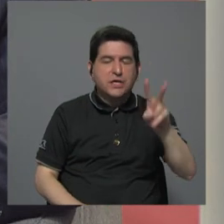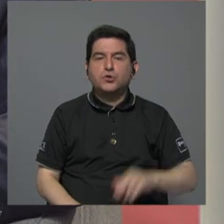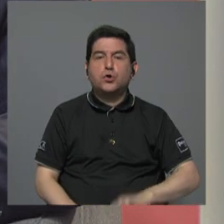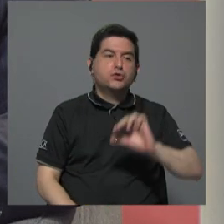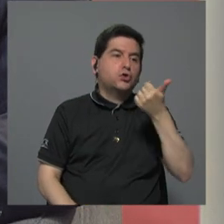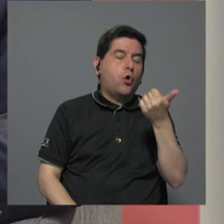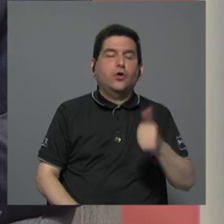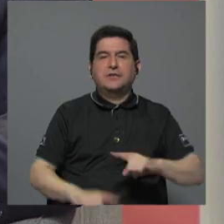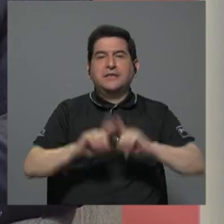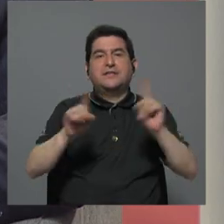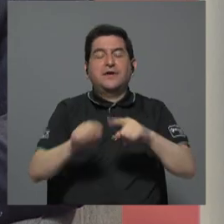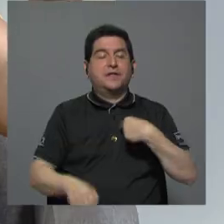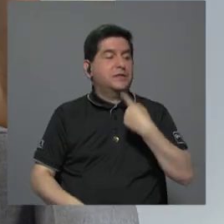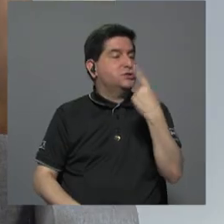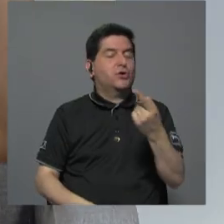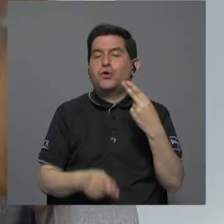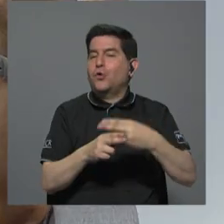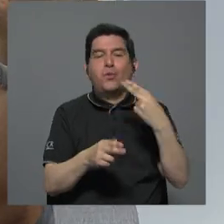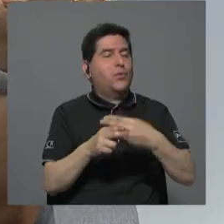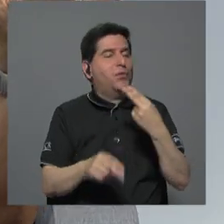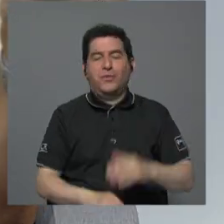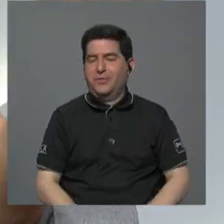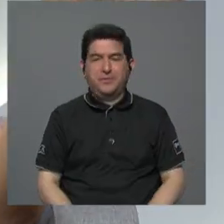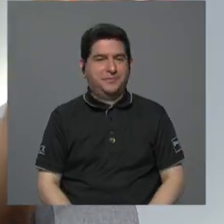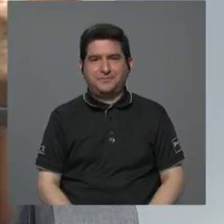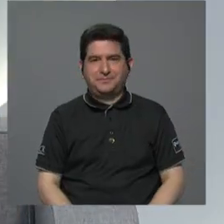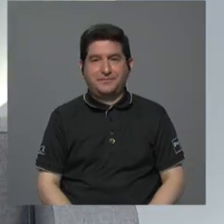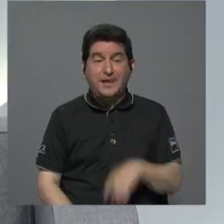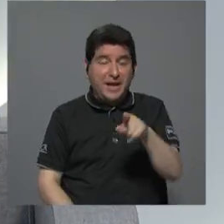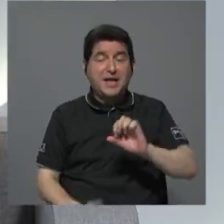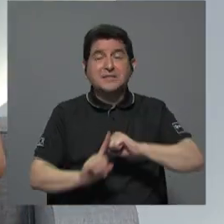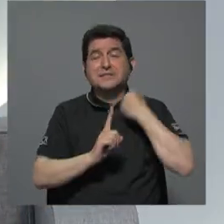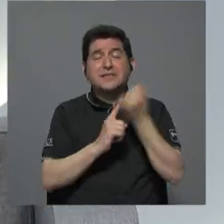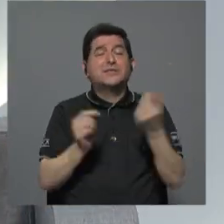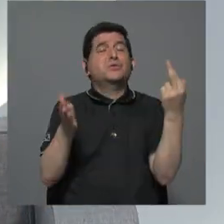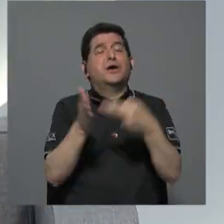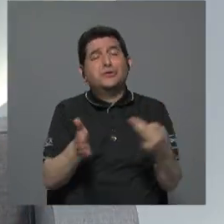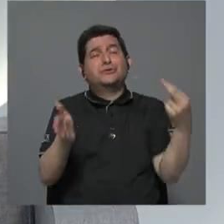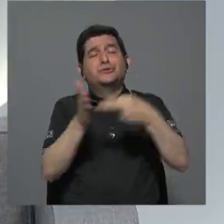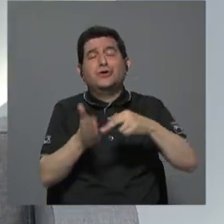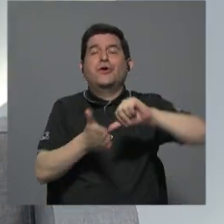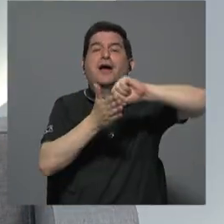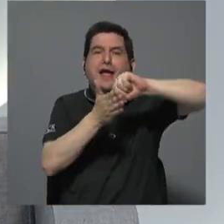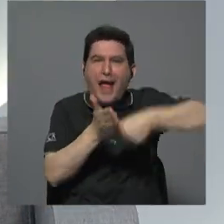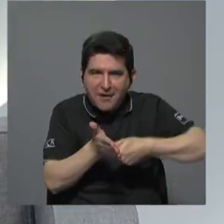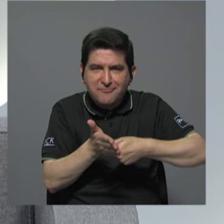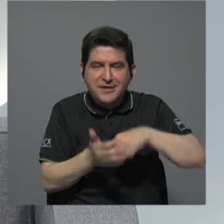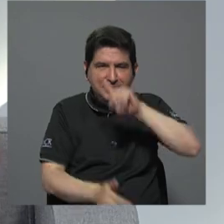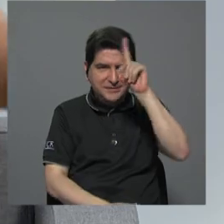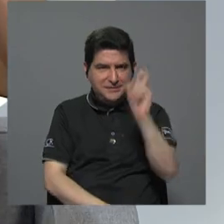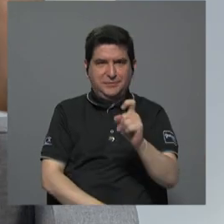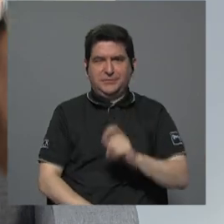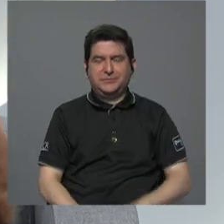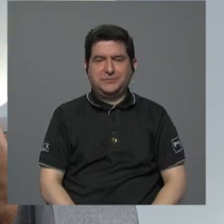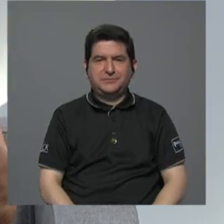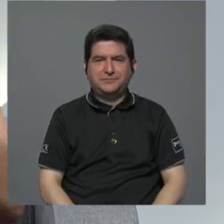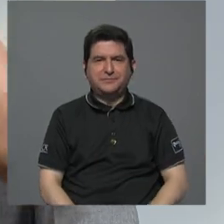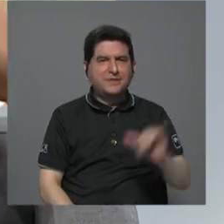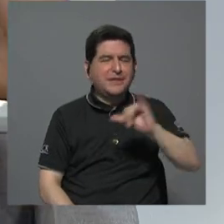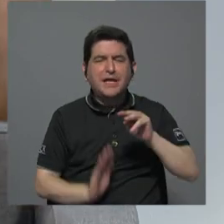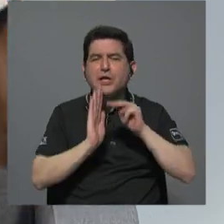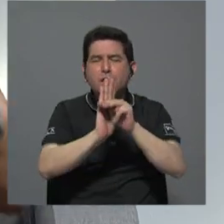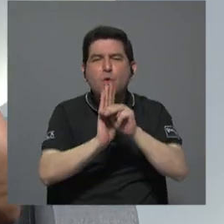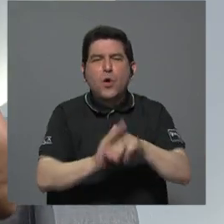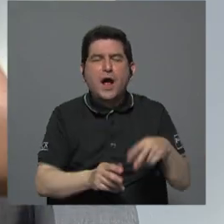eran otras dos, no voy a decir los nombres, esto se ha venido repitiendo, por eso les insisto un poco en esta pregunta. Y en ese modelo,